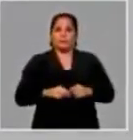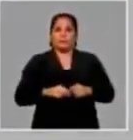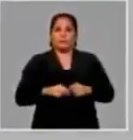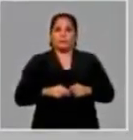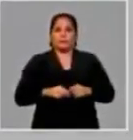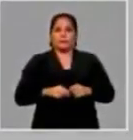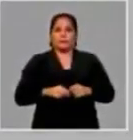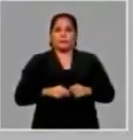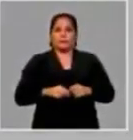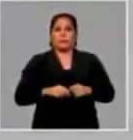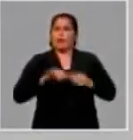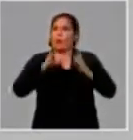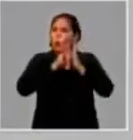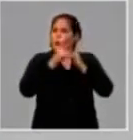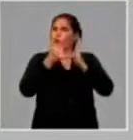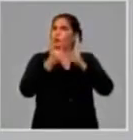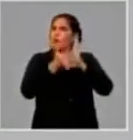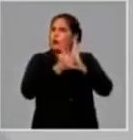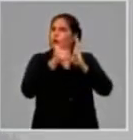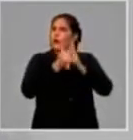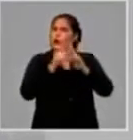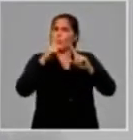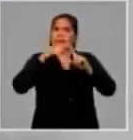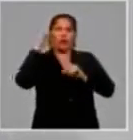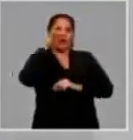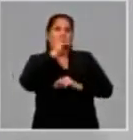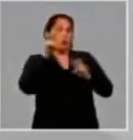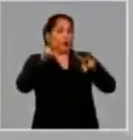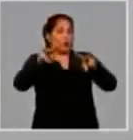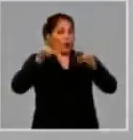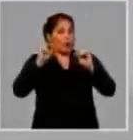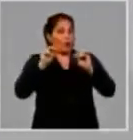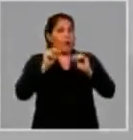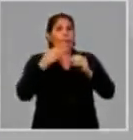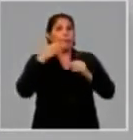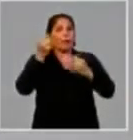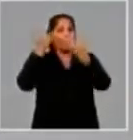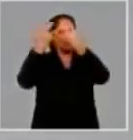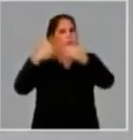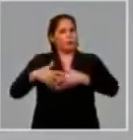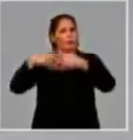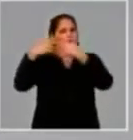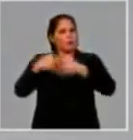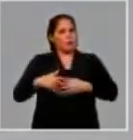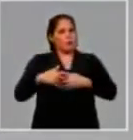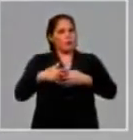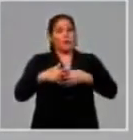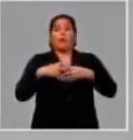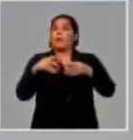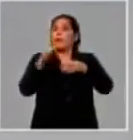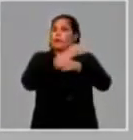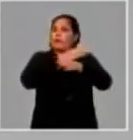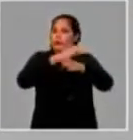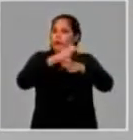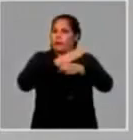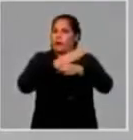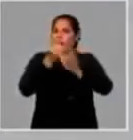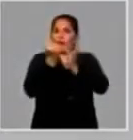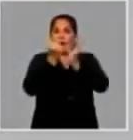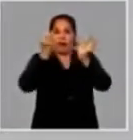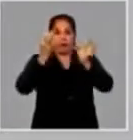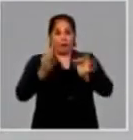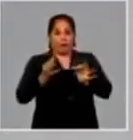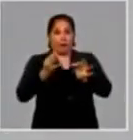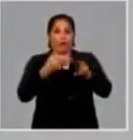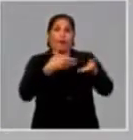Contamos con un proyecto de renovación tecnológica que propicia un incremento de las producciones, validado